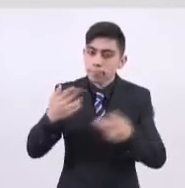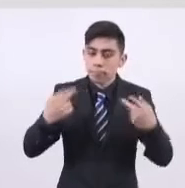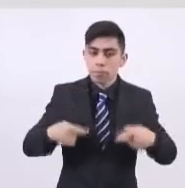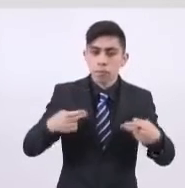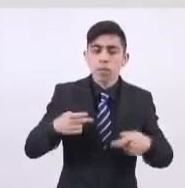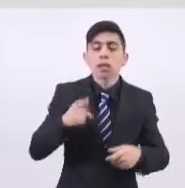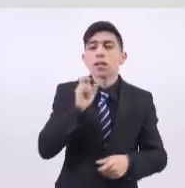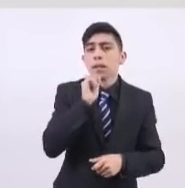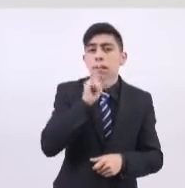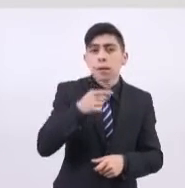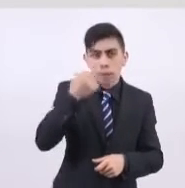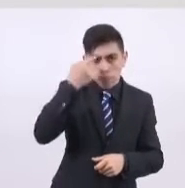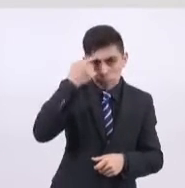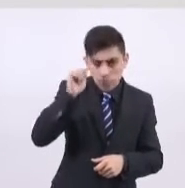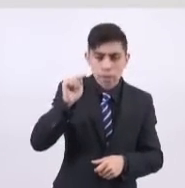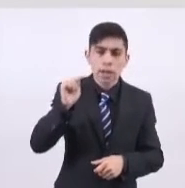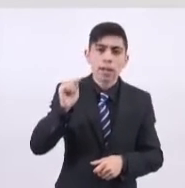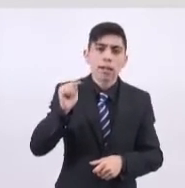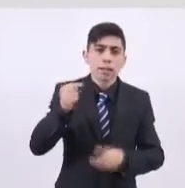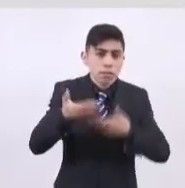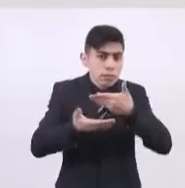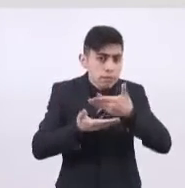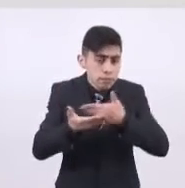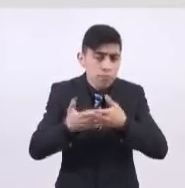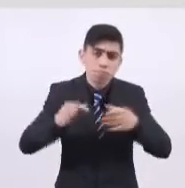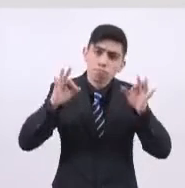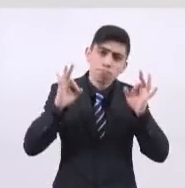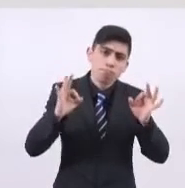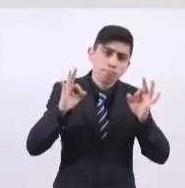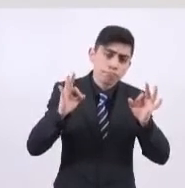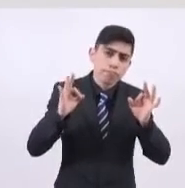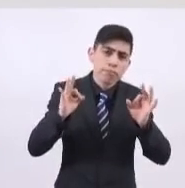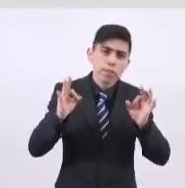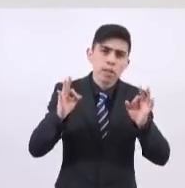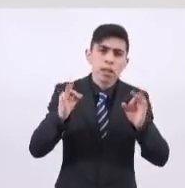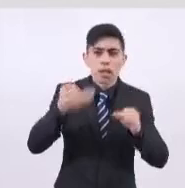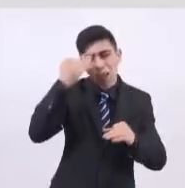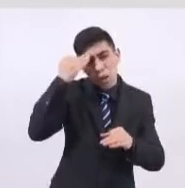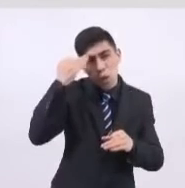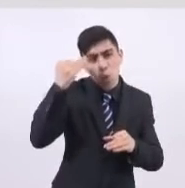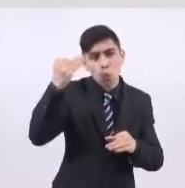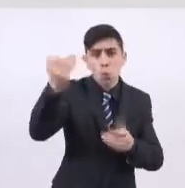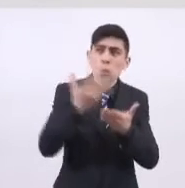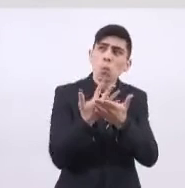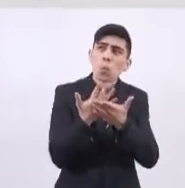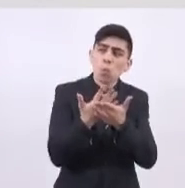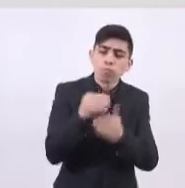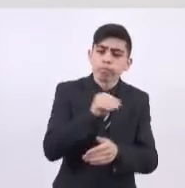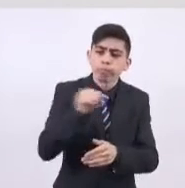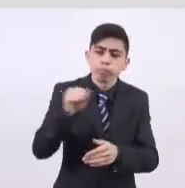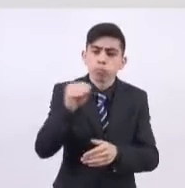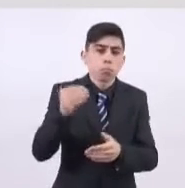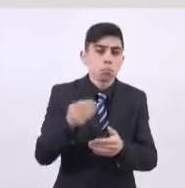sino también para mejorar la calidad del servicio, reduciendo los tiempos de espera y de traslado.